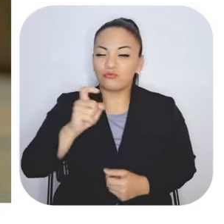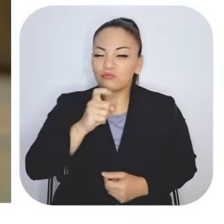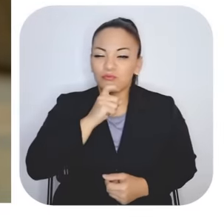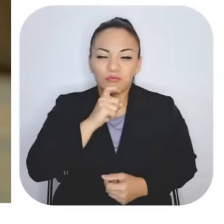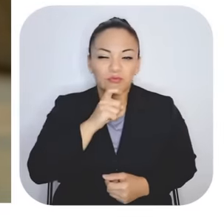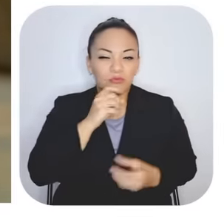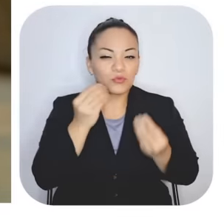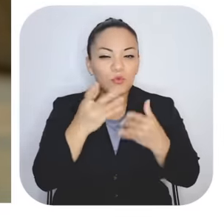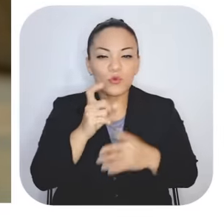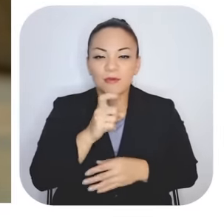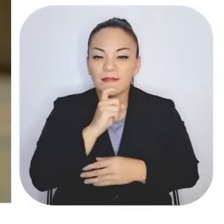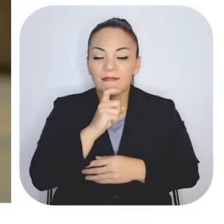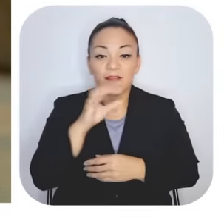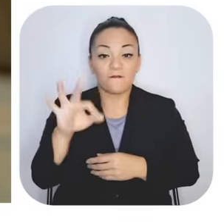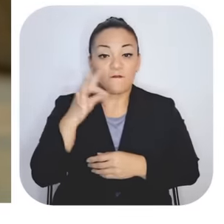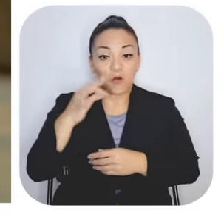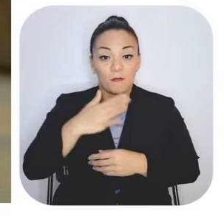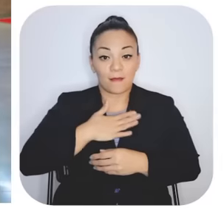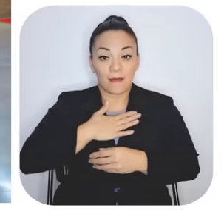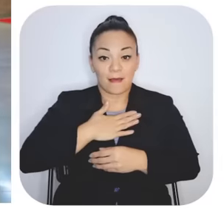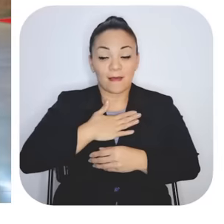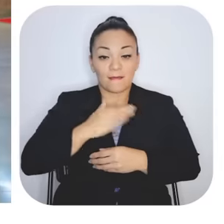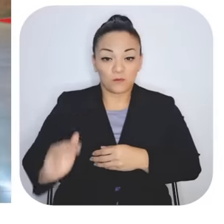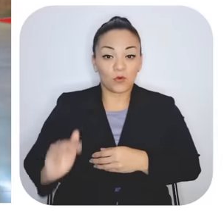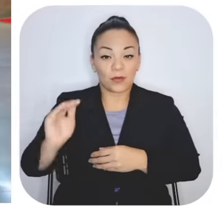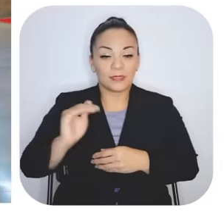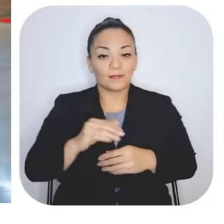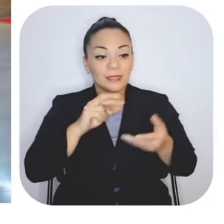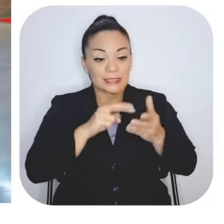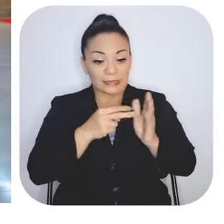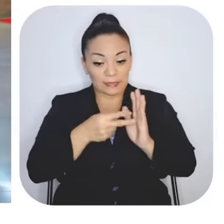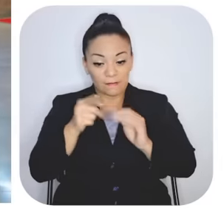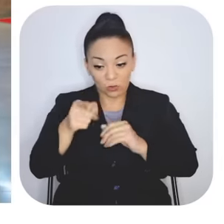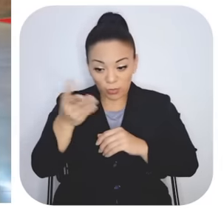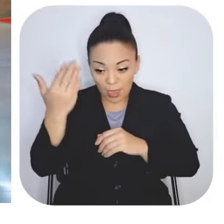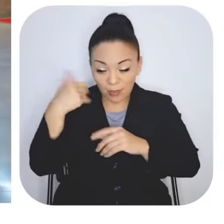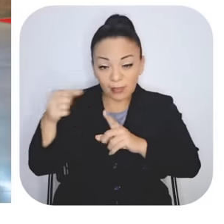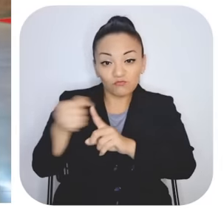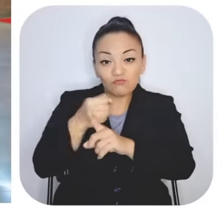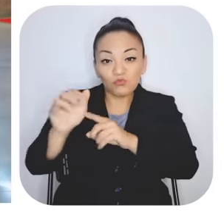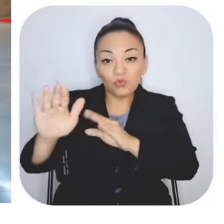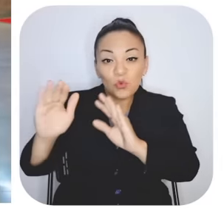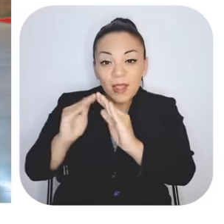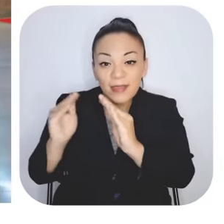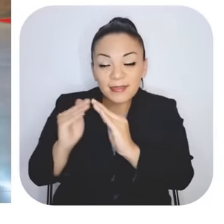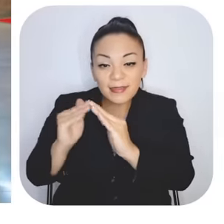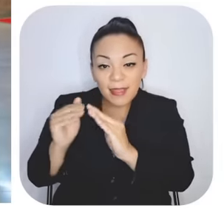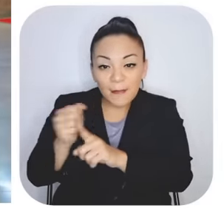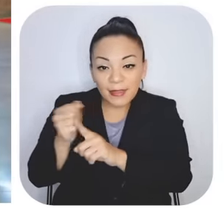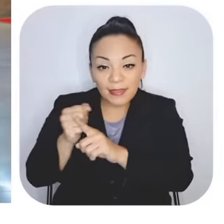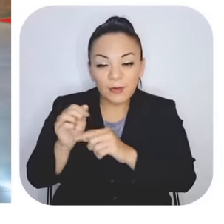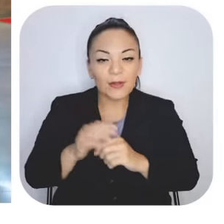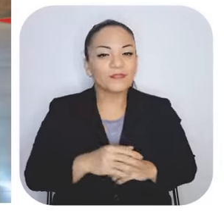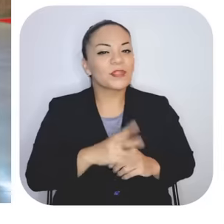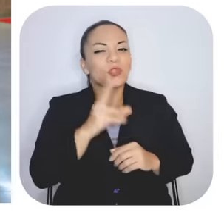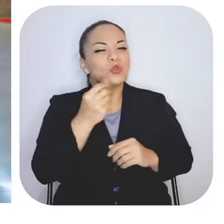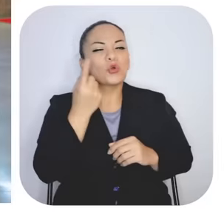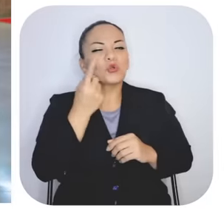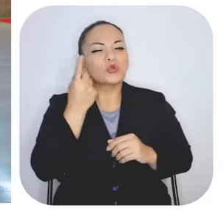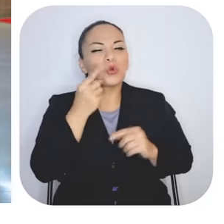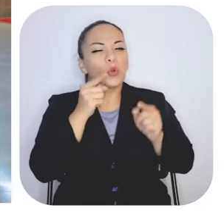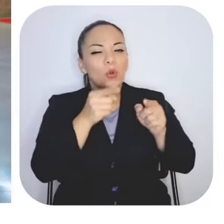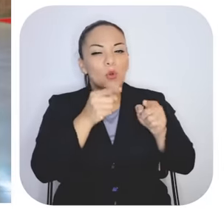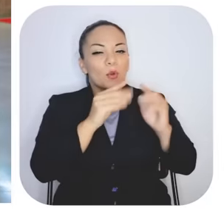muy difícil como la forma que me crié. En pocas palabras, la maltrataban en la casa. No tanto la